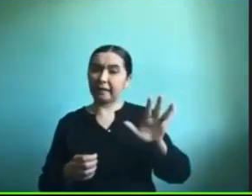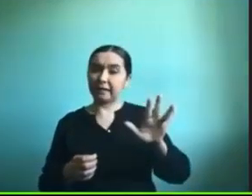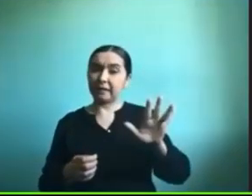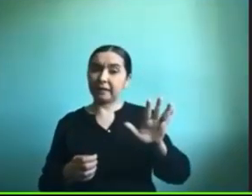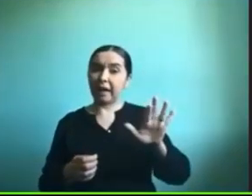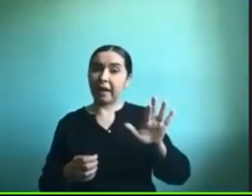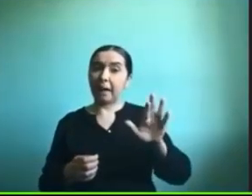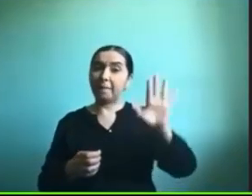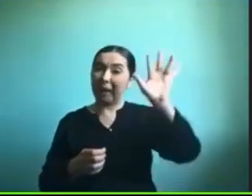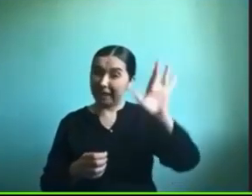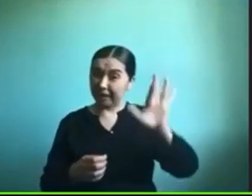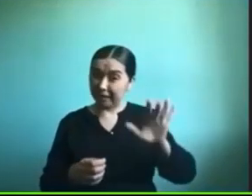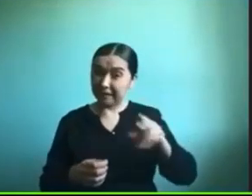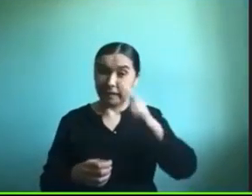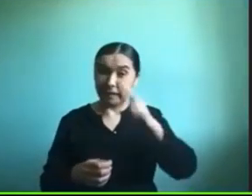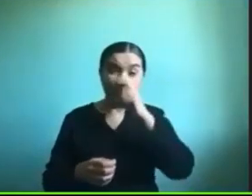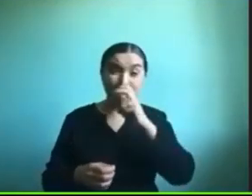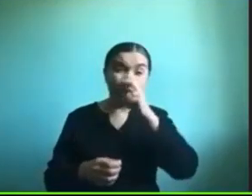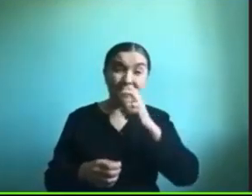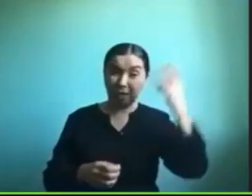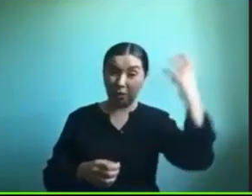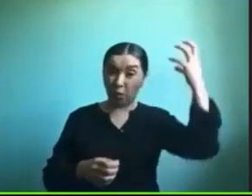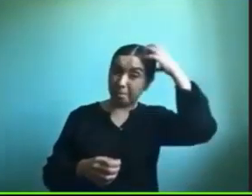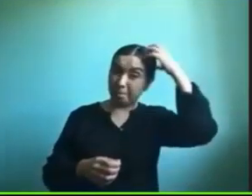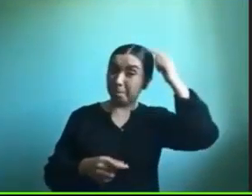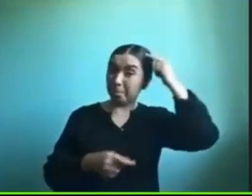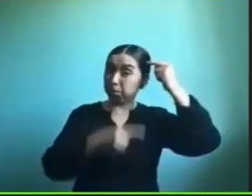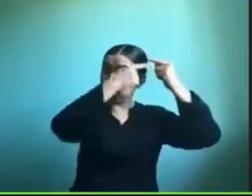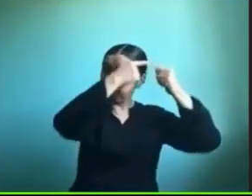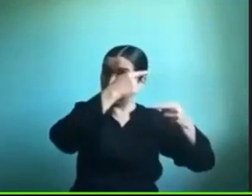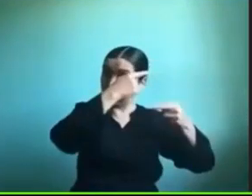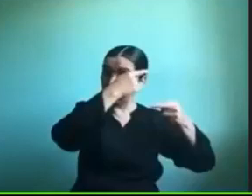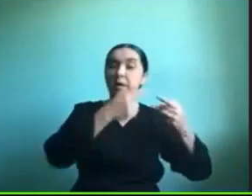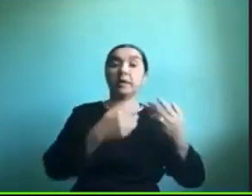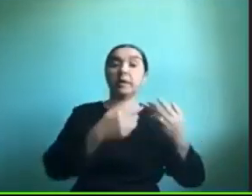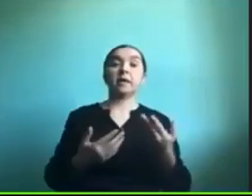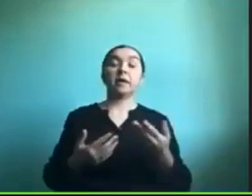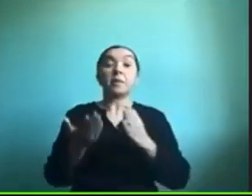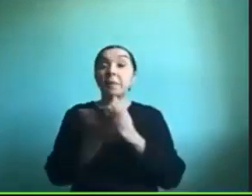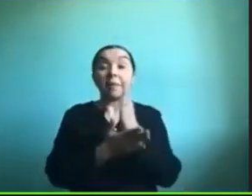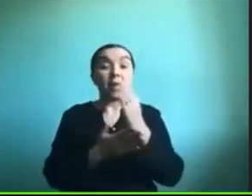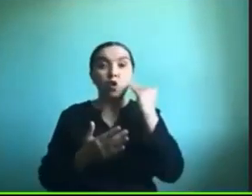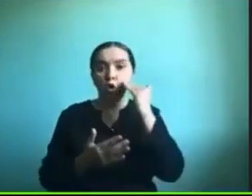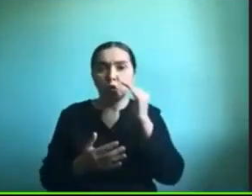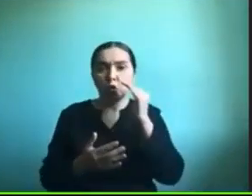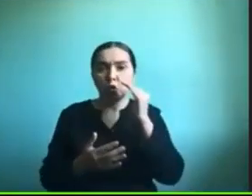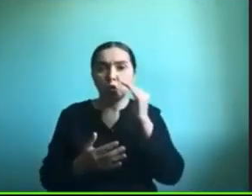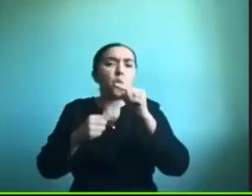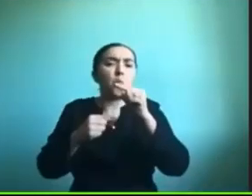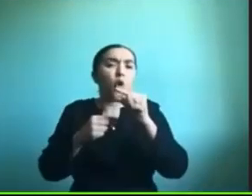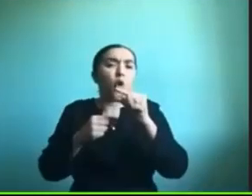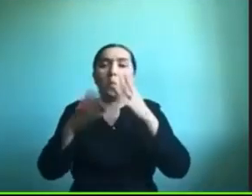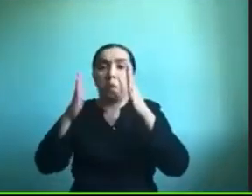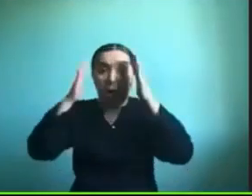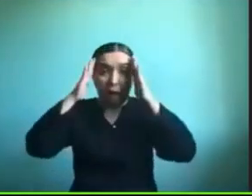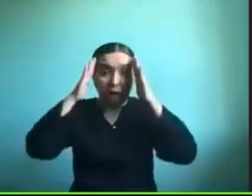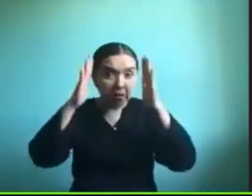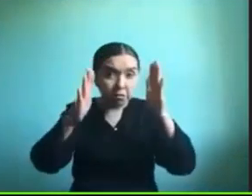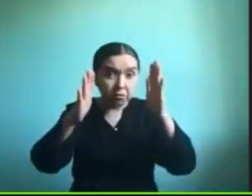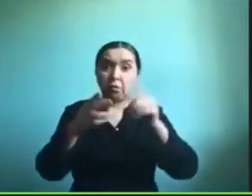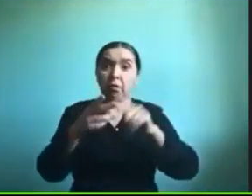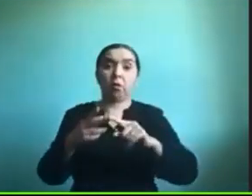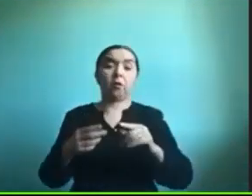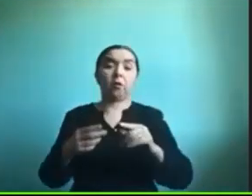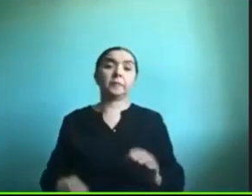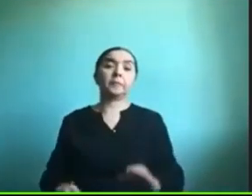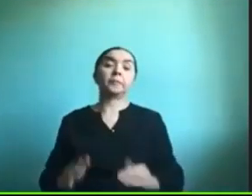cerebral y al principio los chicos tenían muy pocos movimientos muy poca atención muy bajito el